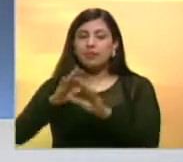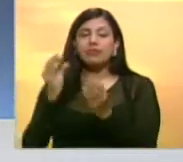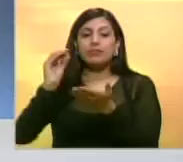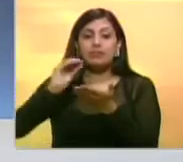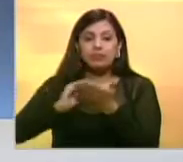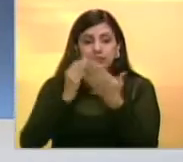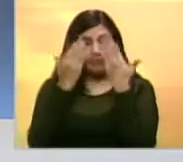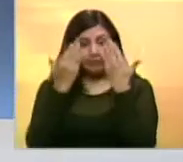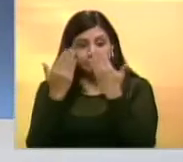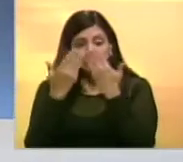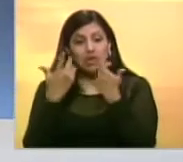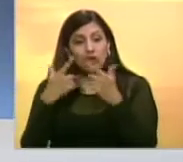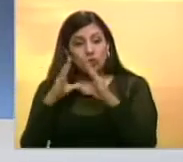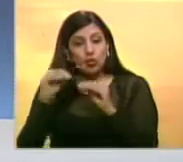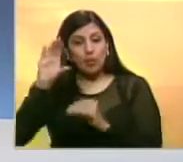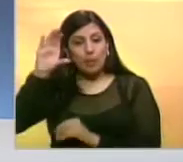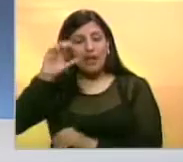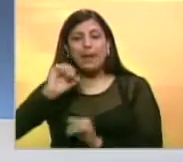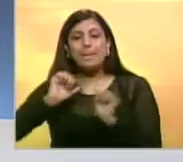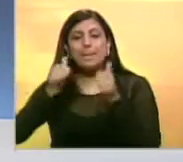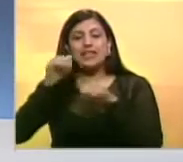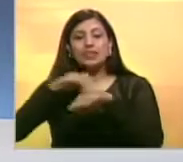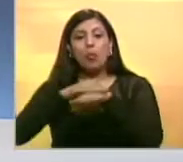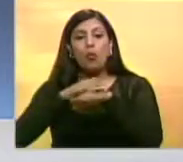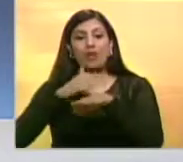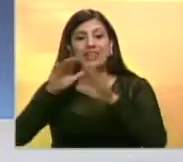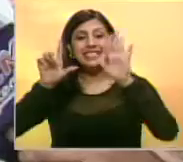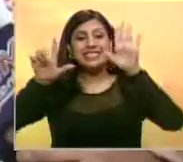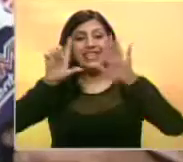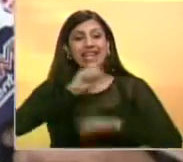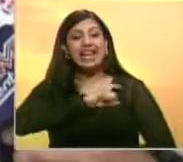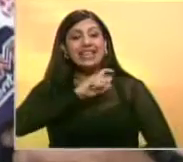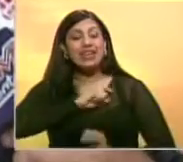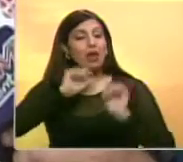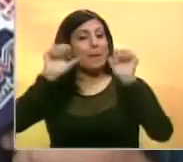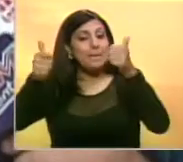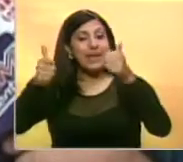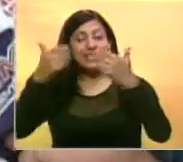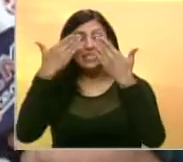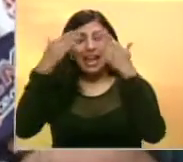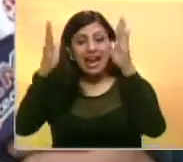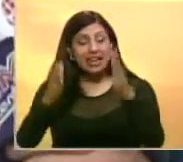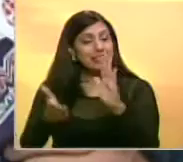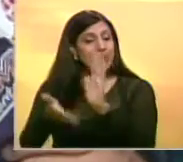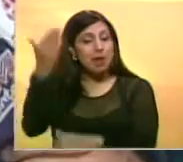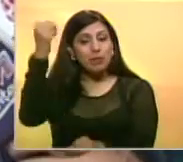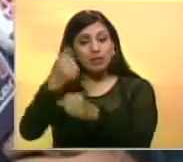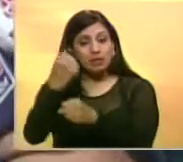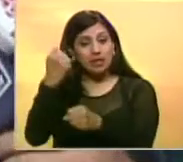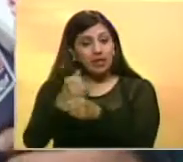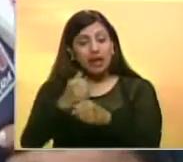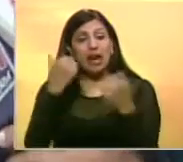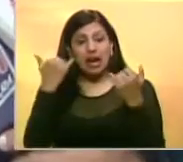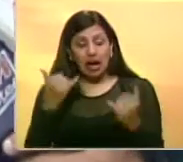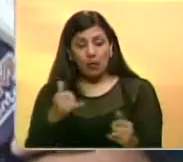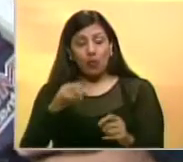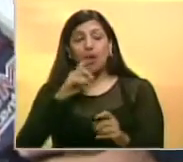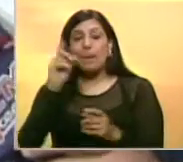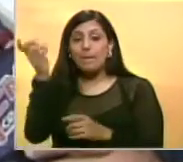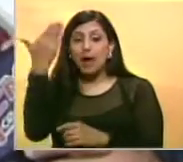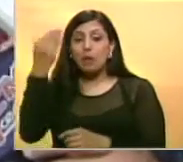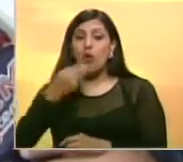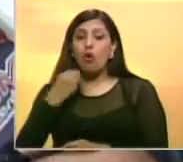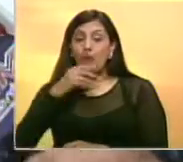retorno a clases en todo el país será este jueves 7 de enero. El ministro dio el anuncio a través de su cuenta en Twitter exhortando a la